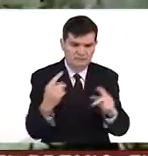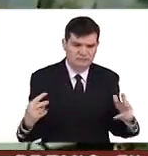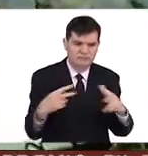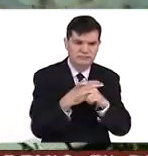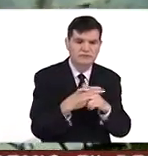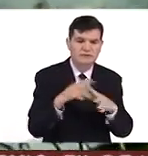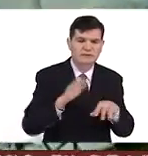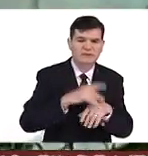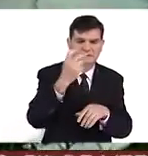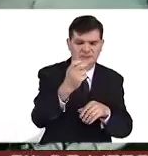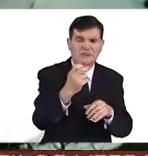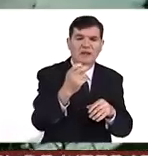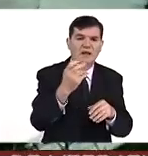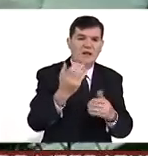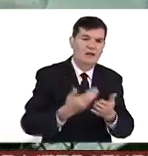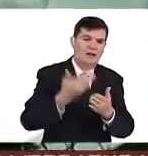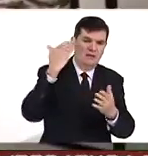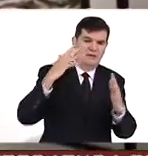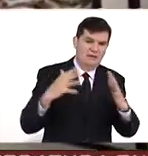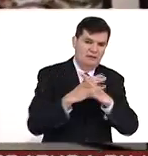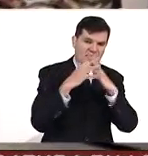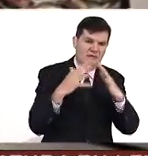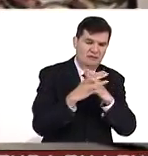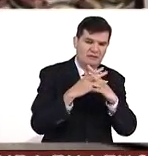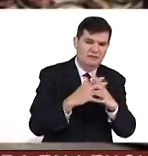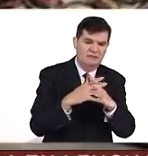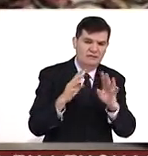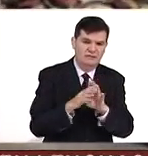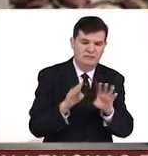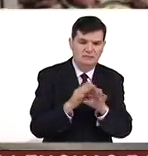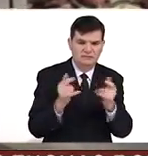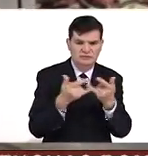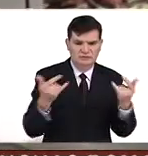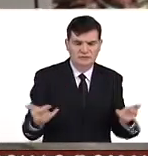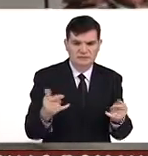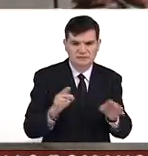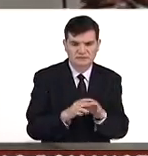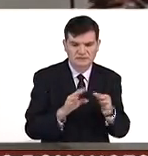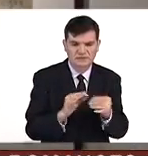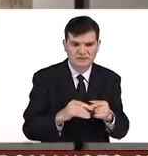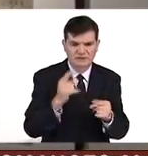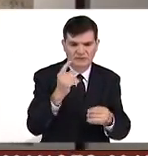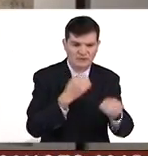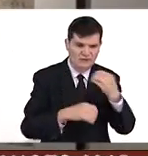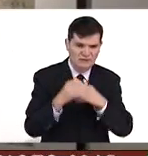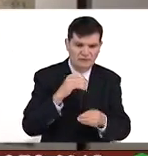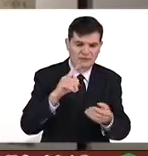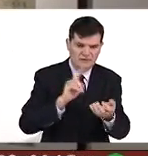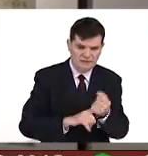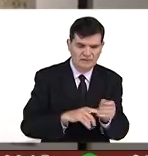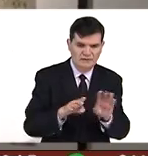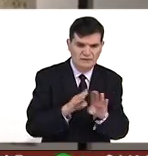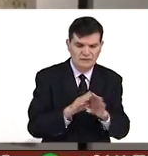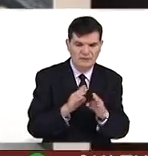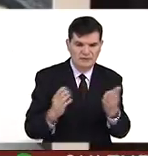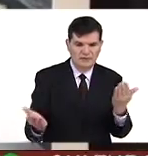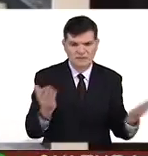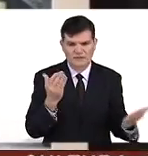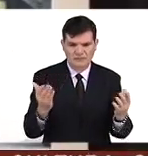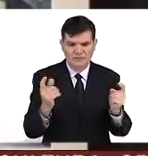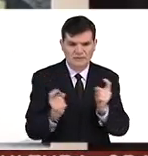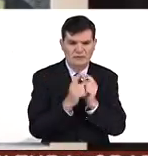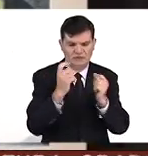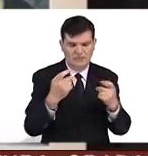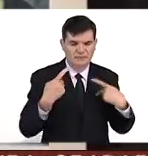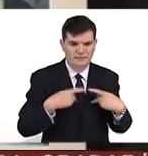que realmente fue una guerra nodal en la historia. Porque no solamente es la obra, es el encuentro